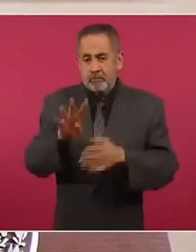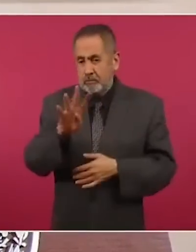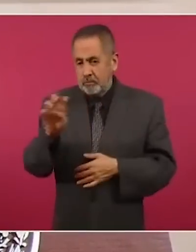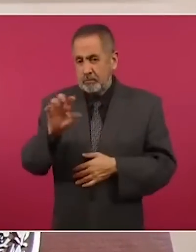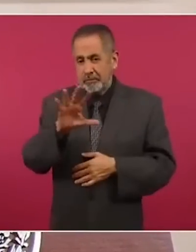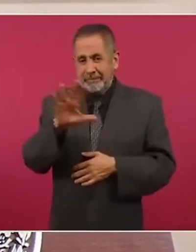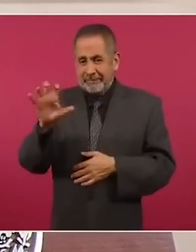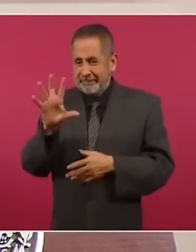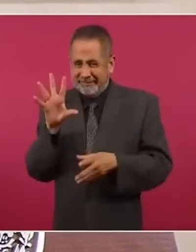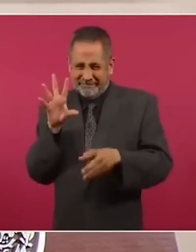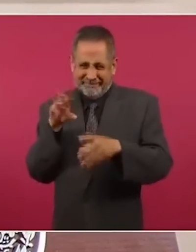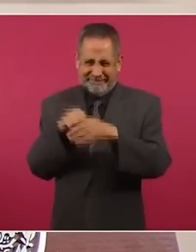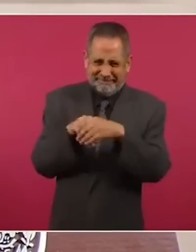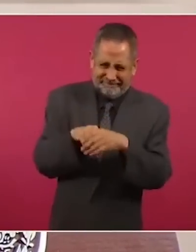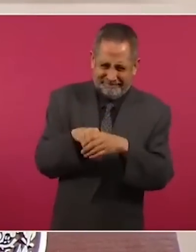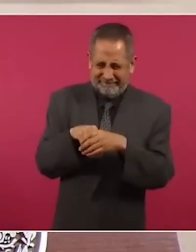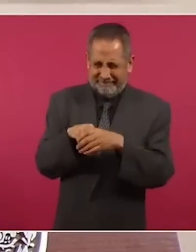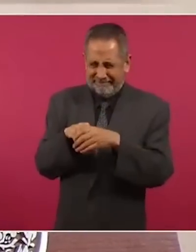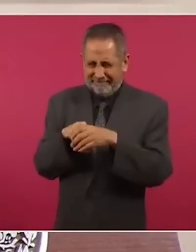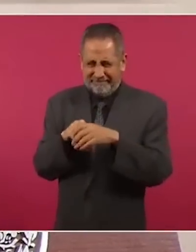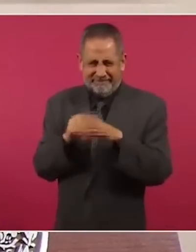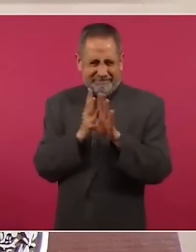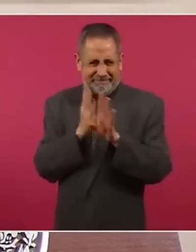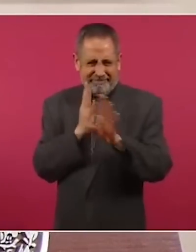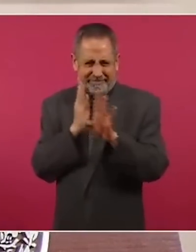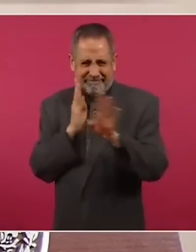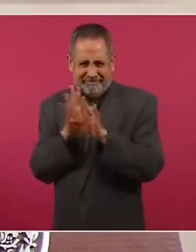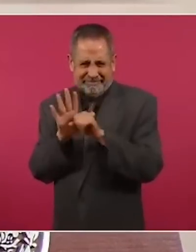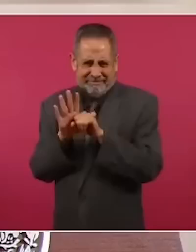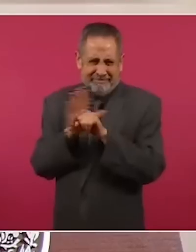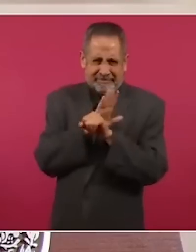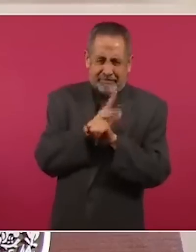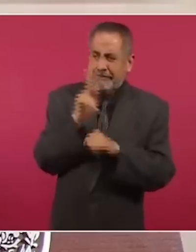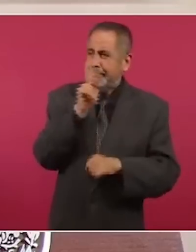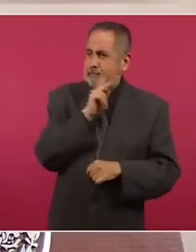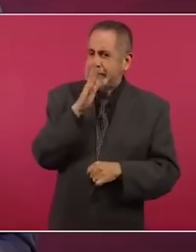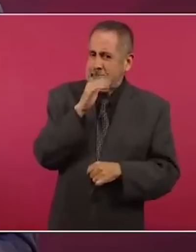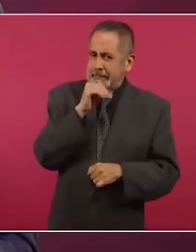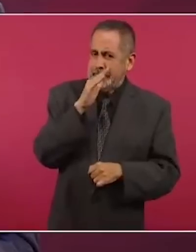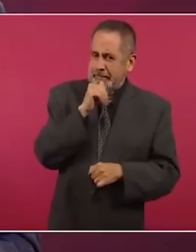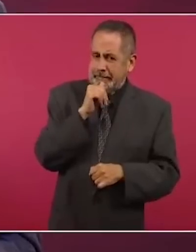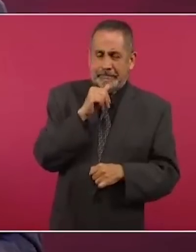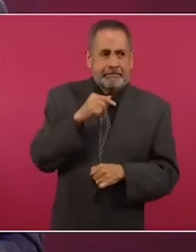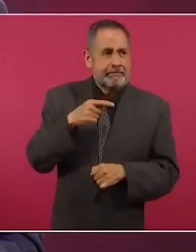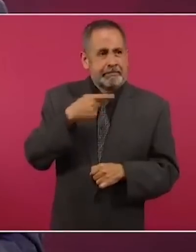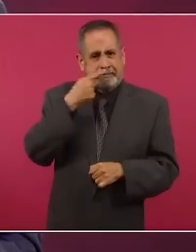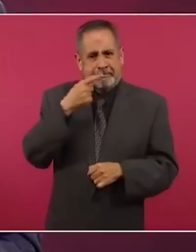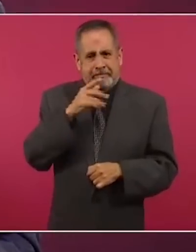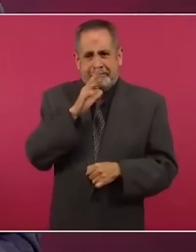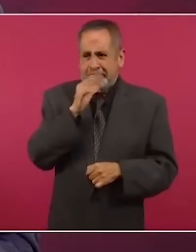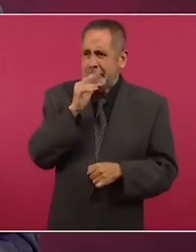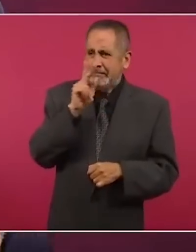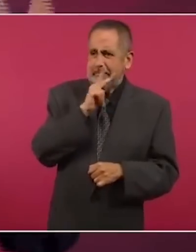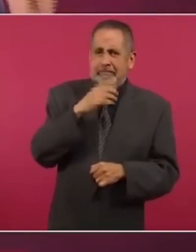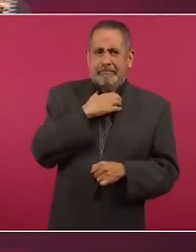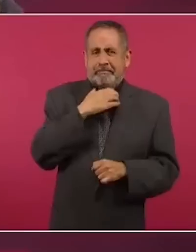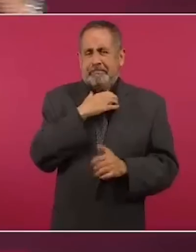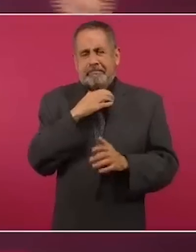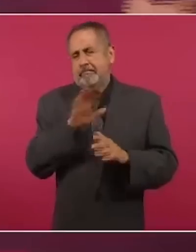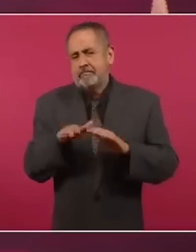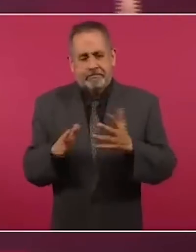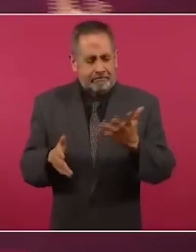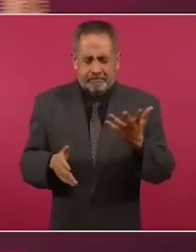migrantes, sin aire, sin oxígeno y